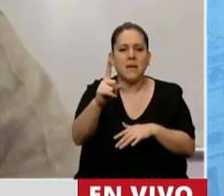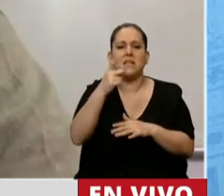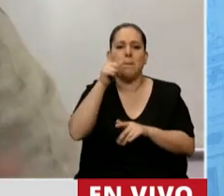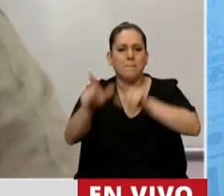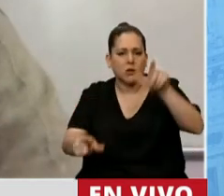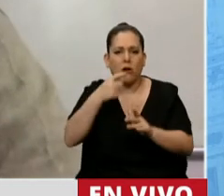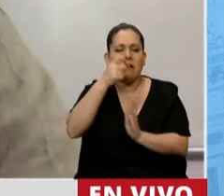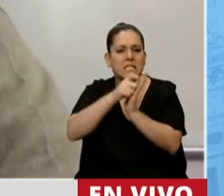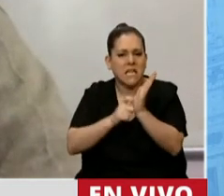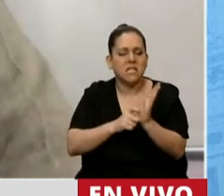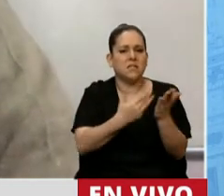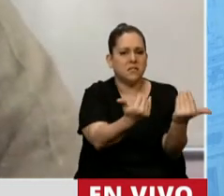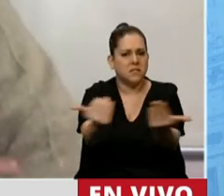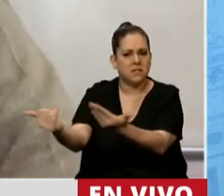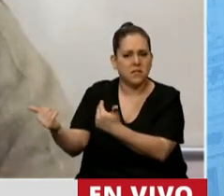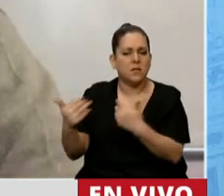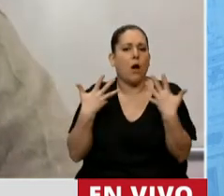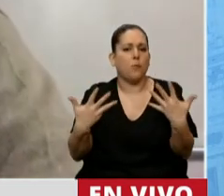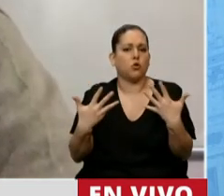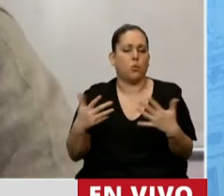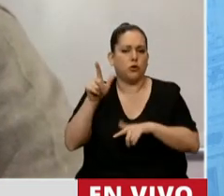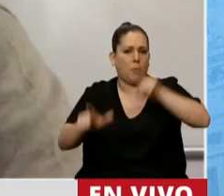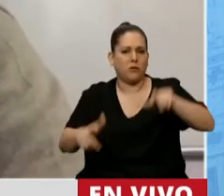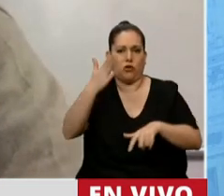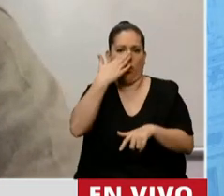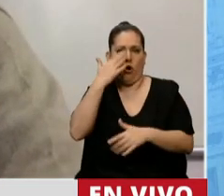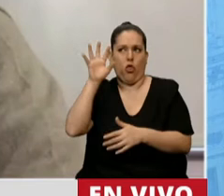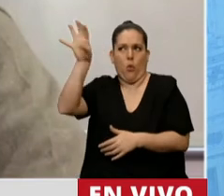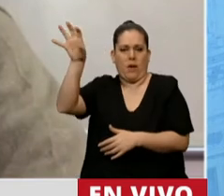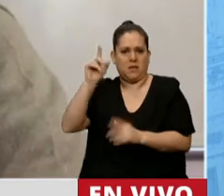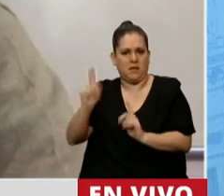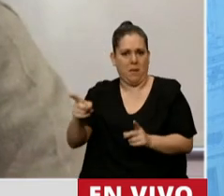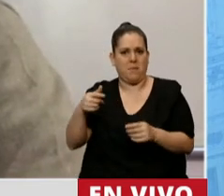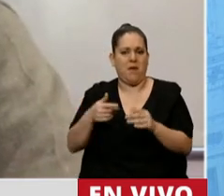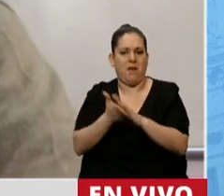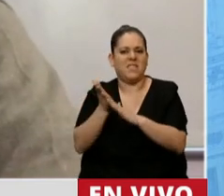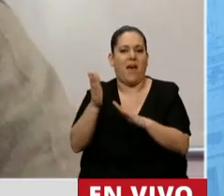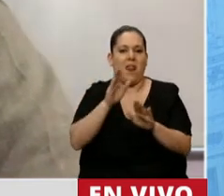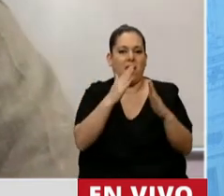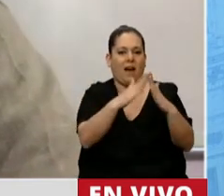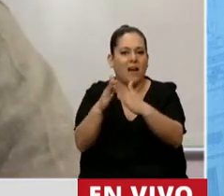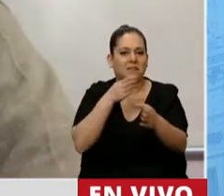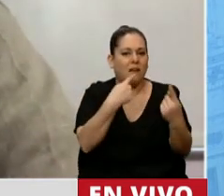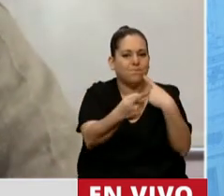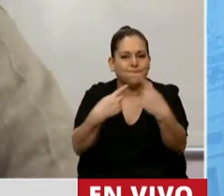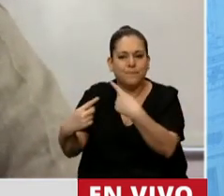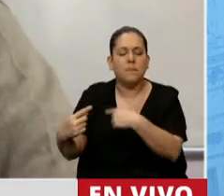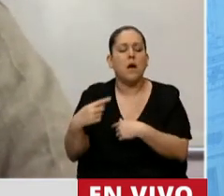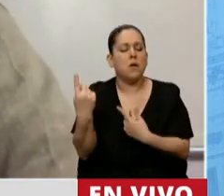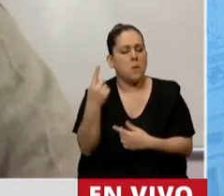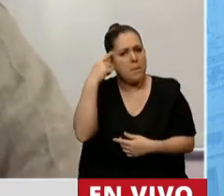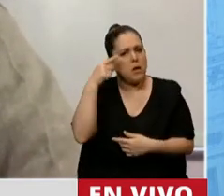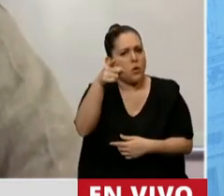hogares de los argentinos, también obviamente de los cordobeses en este caso. Quisiera, si ustedes han considerado,